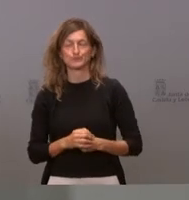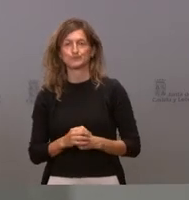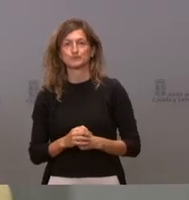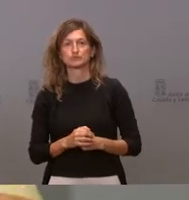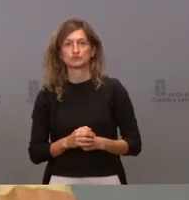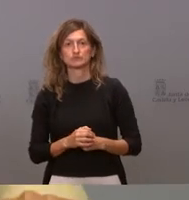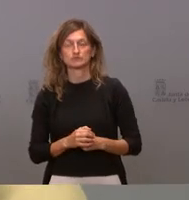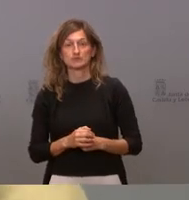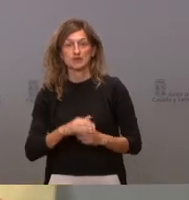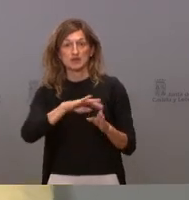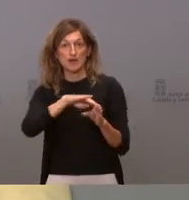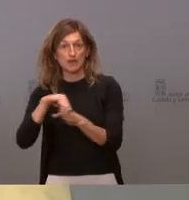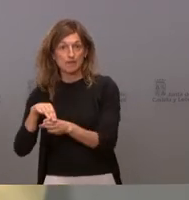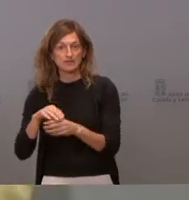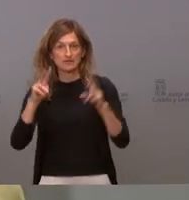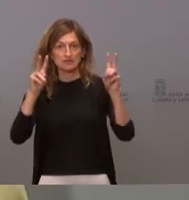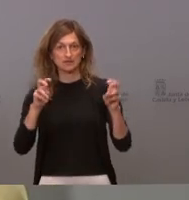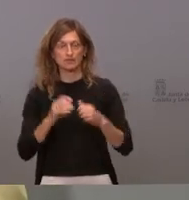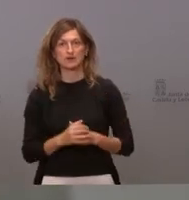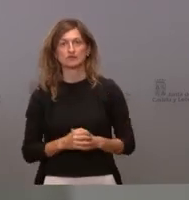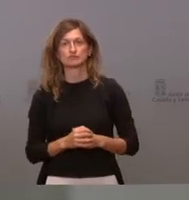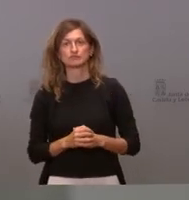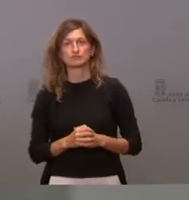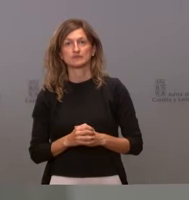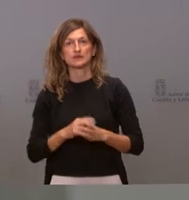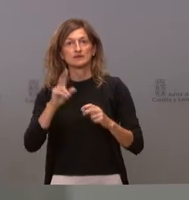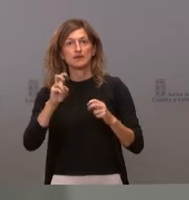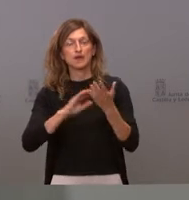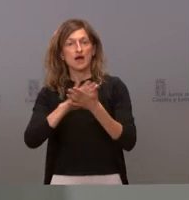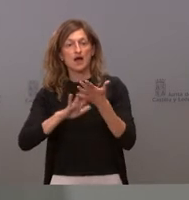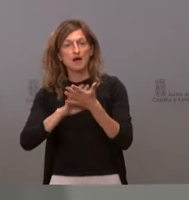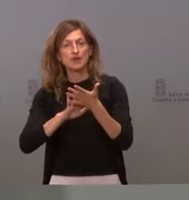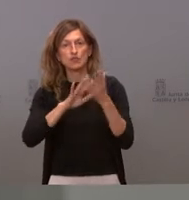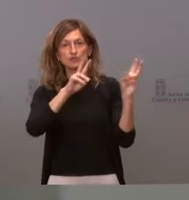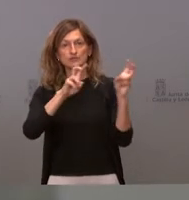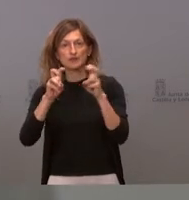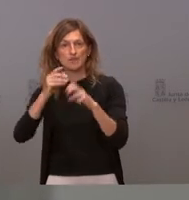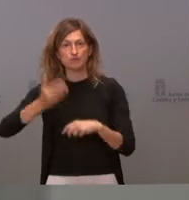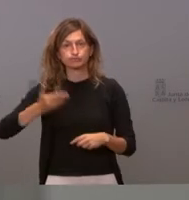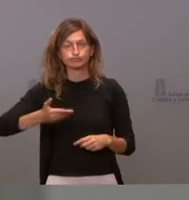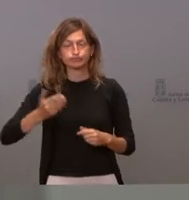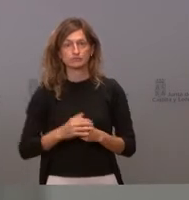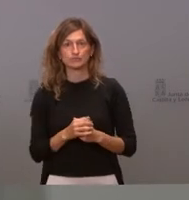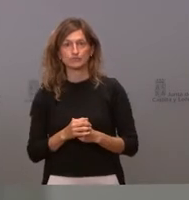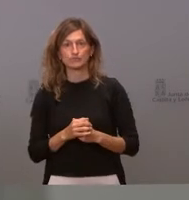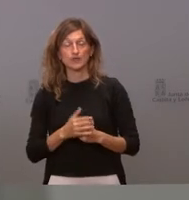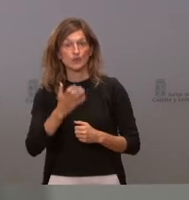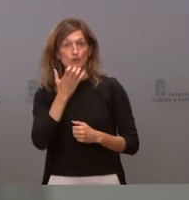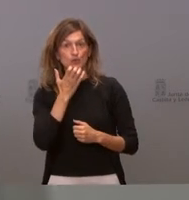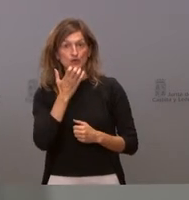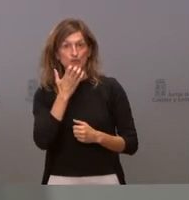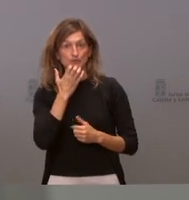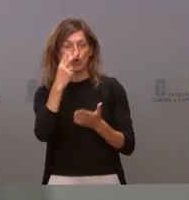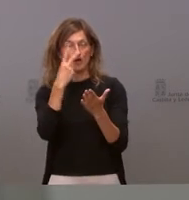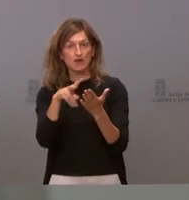Aparte de este asunto, se han tratado otros asuntos de importancia, como son la